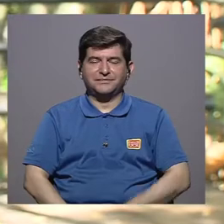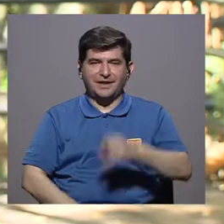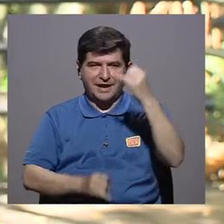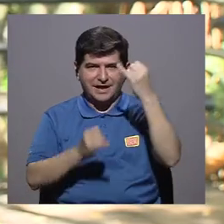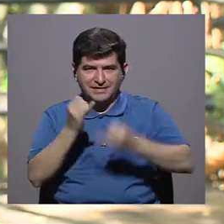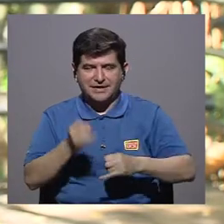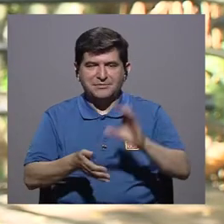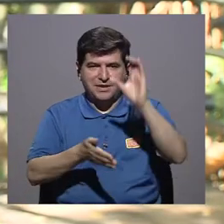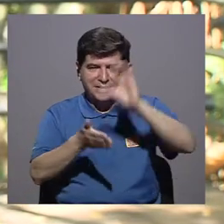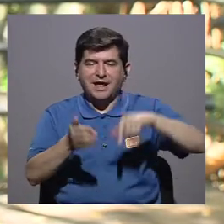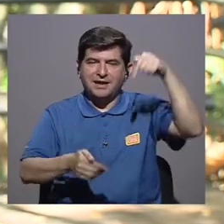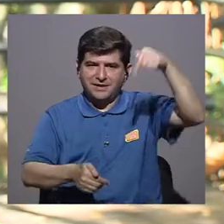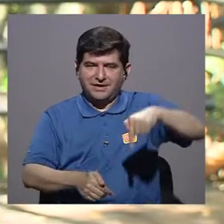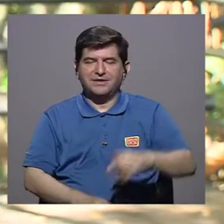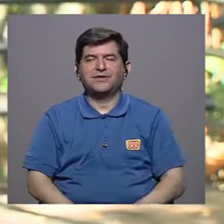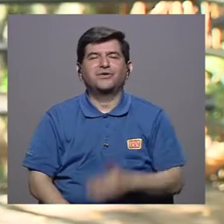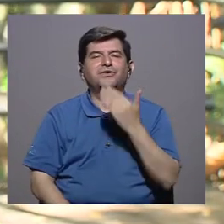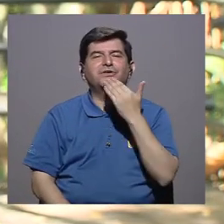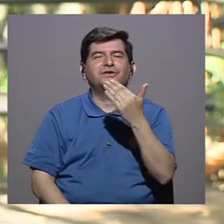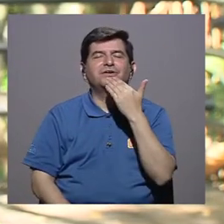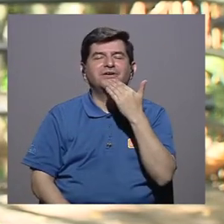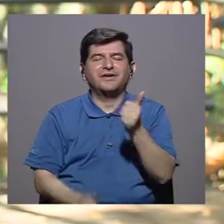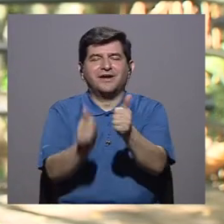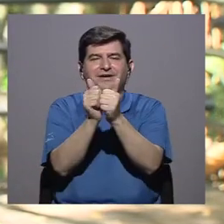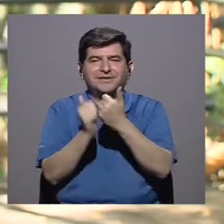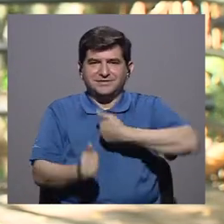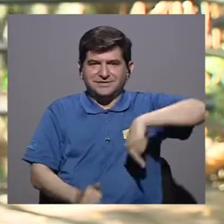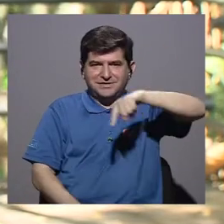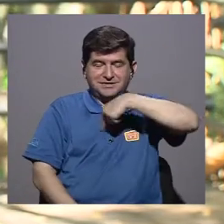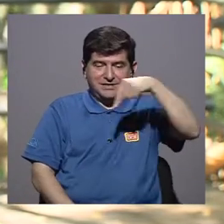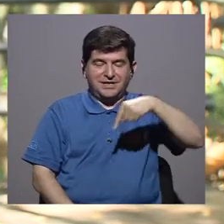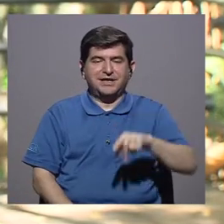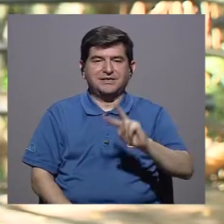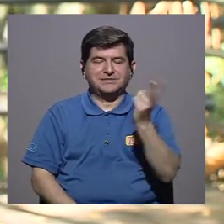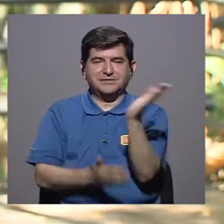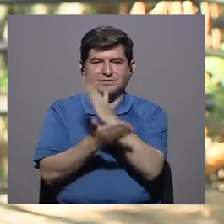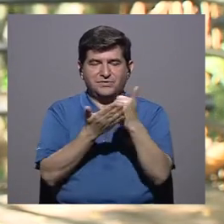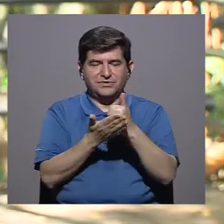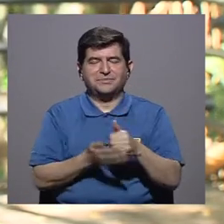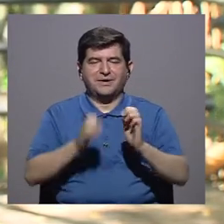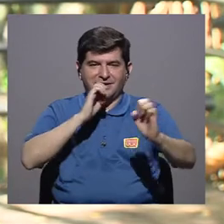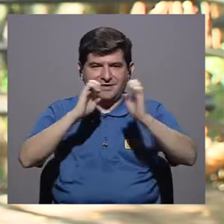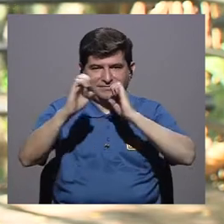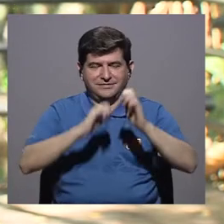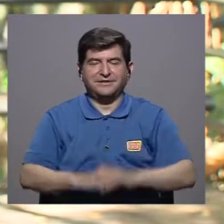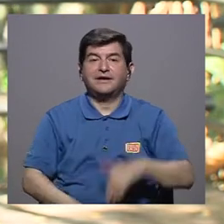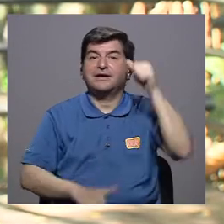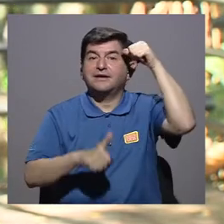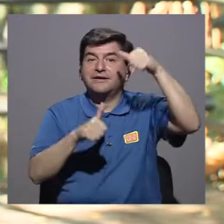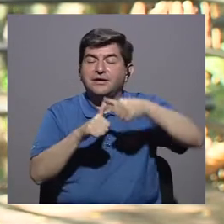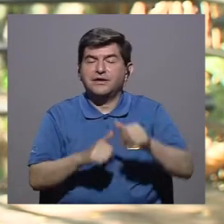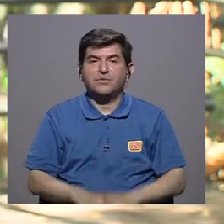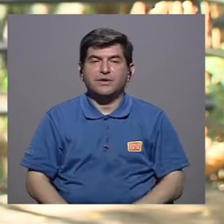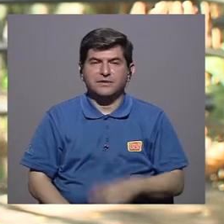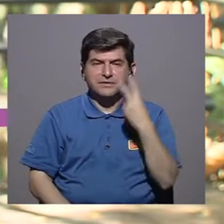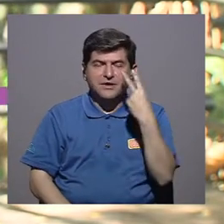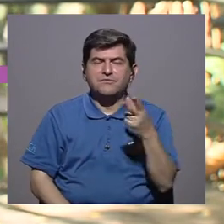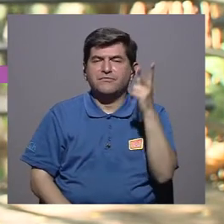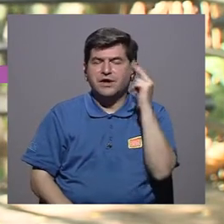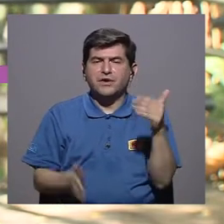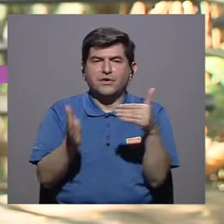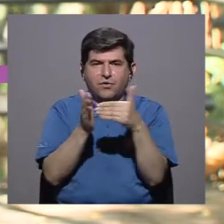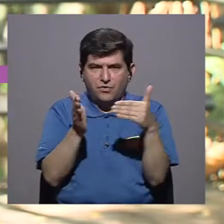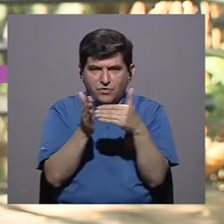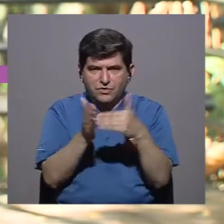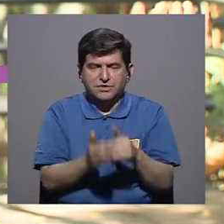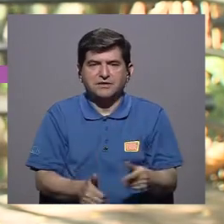Terminamos con el capítulo de hoy, muchas gracias por habernos acompañado en esta segunda parte de entrevistas Recuerde que puede ver y escuchar